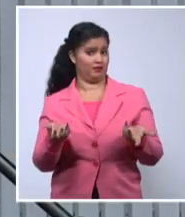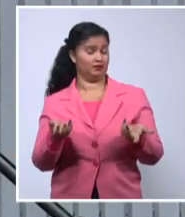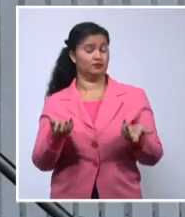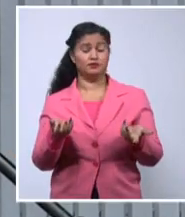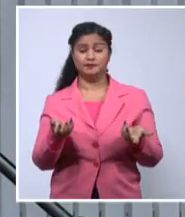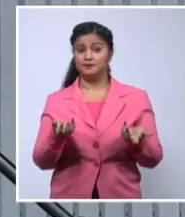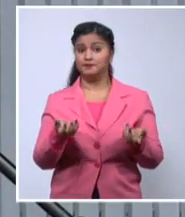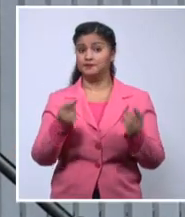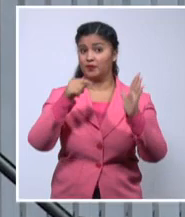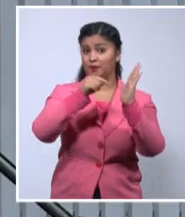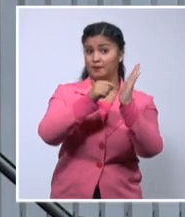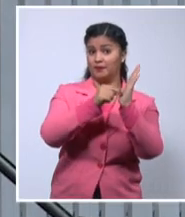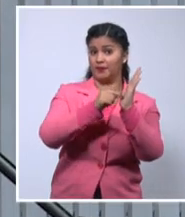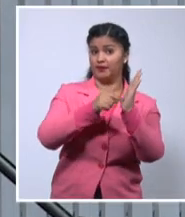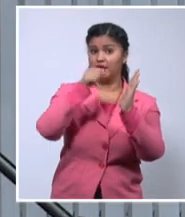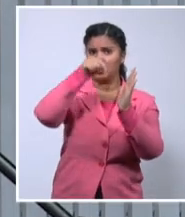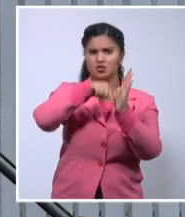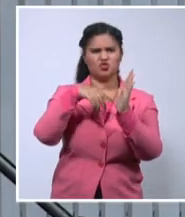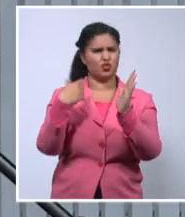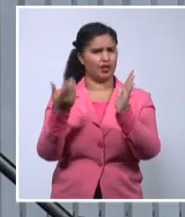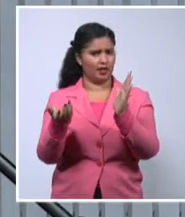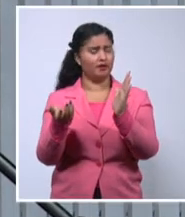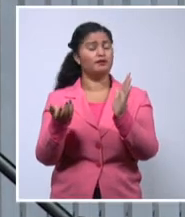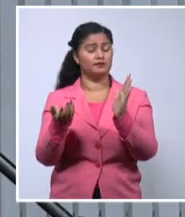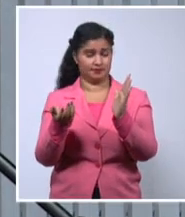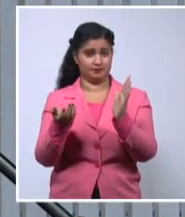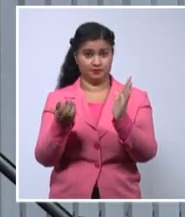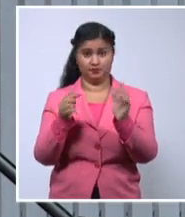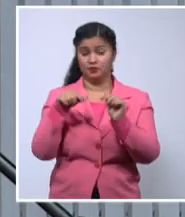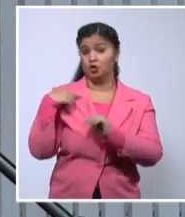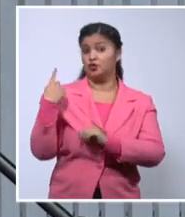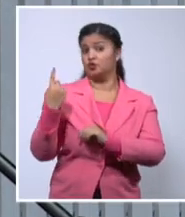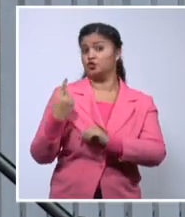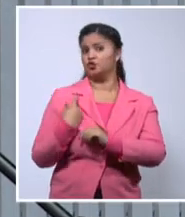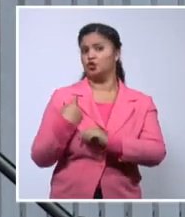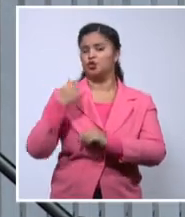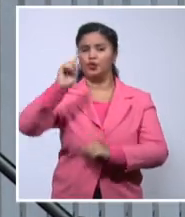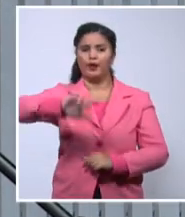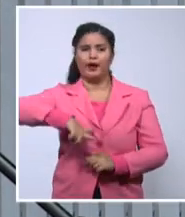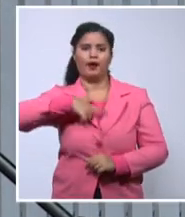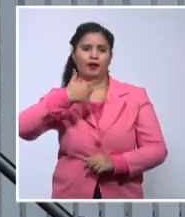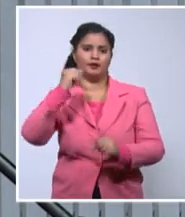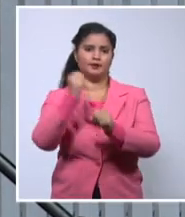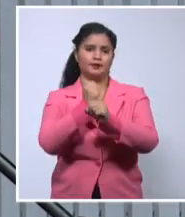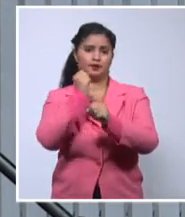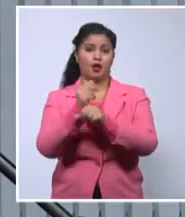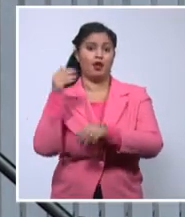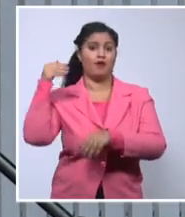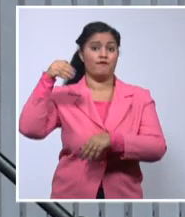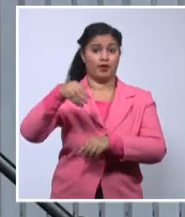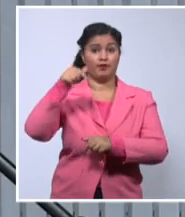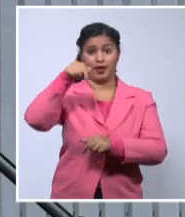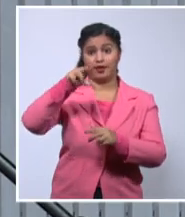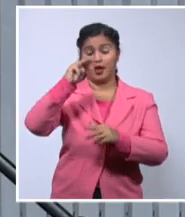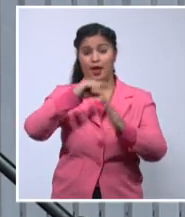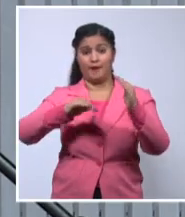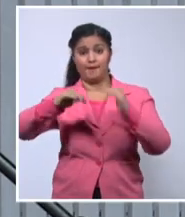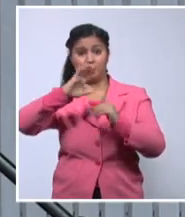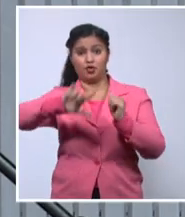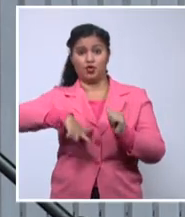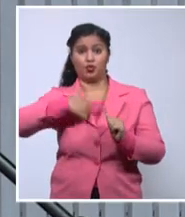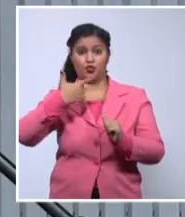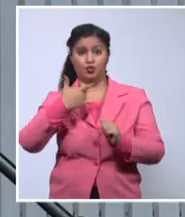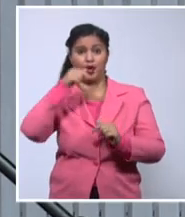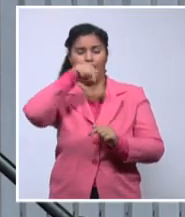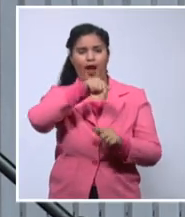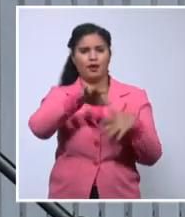tratamos de dejar claro, y es que nosotros somos artistas y vinimos al Ministerio de Cultura. Puede que el problema que generó